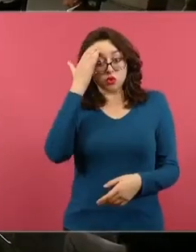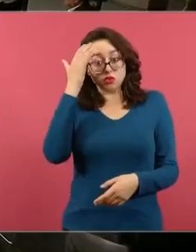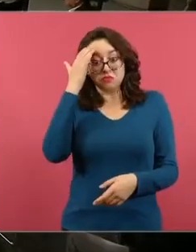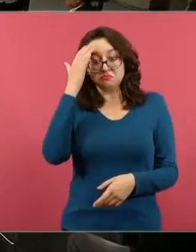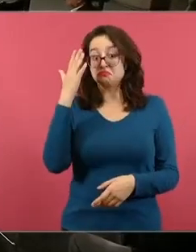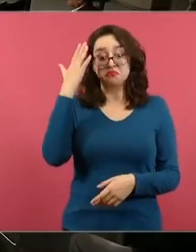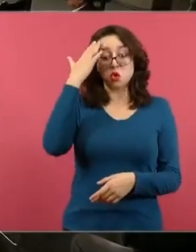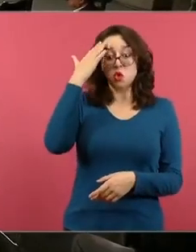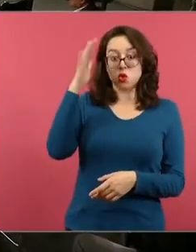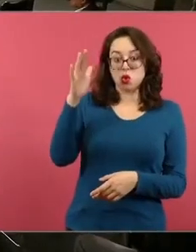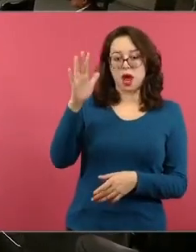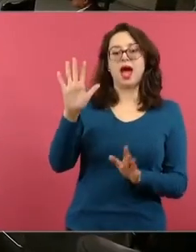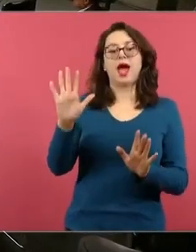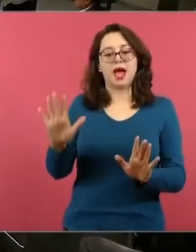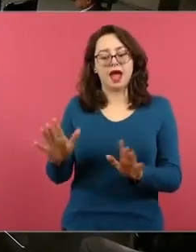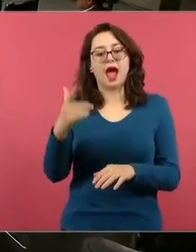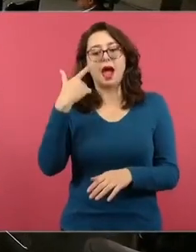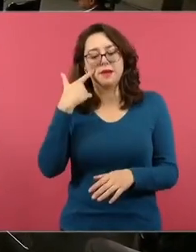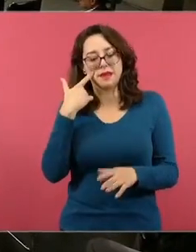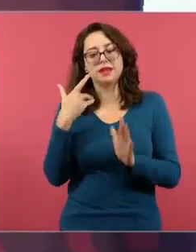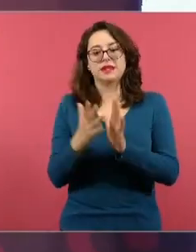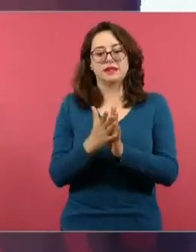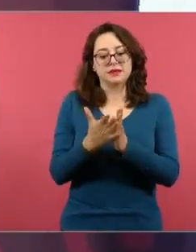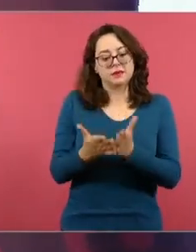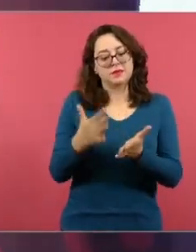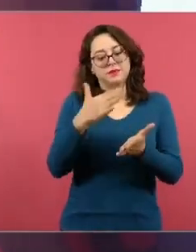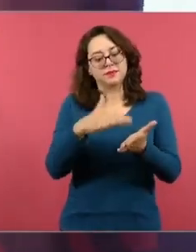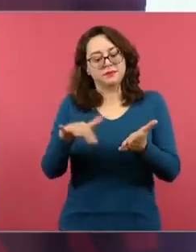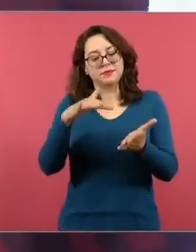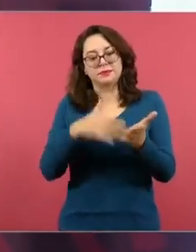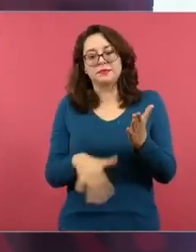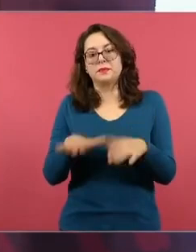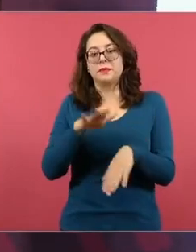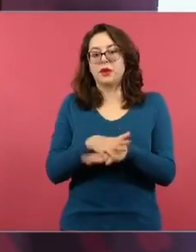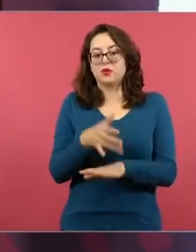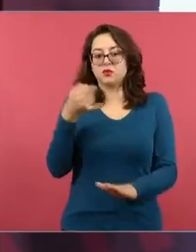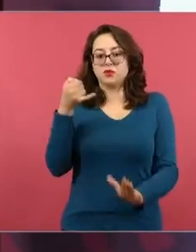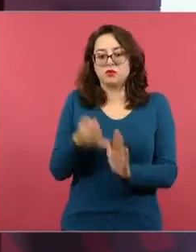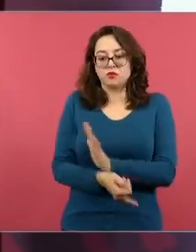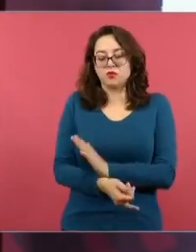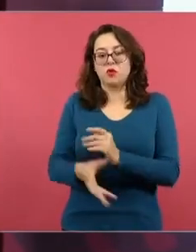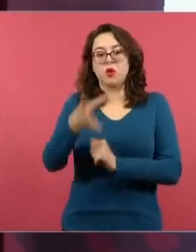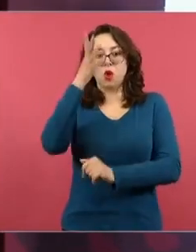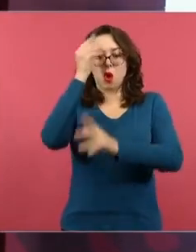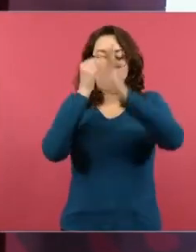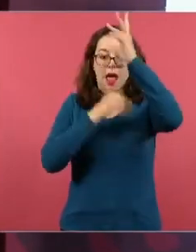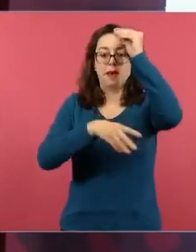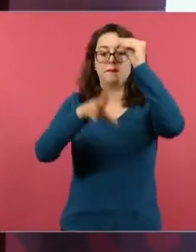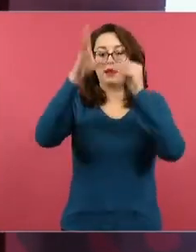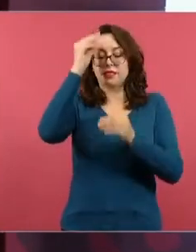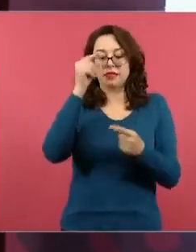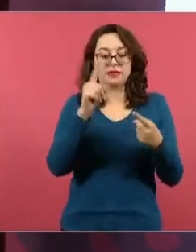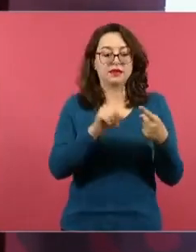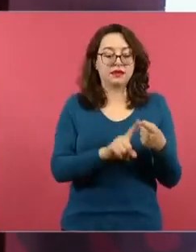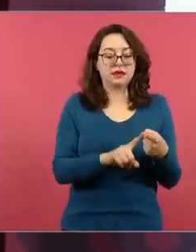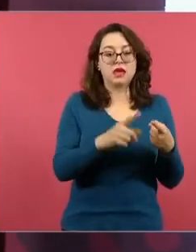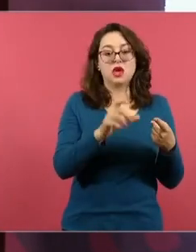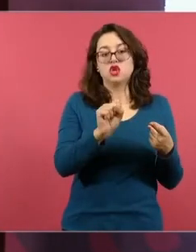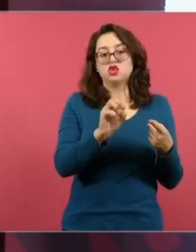explorar su libro para saber más sobre los estados sólidos, líquidos, gaseosos, con la